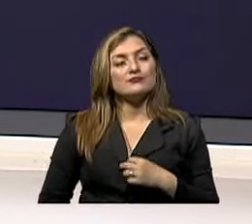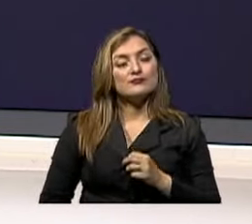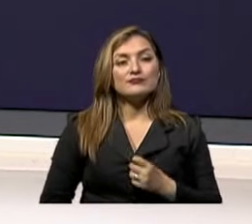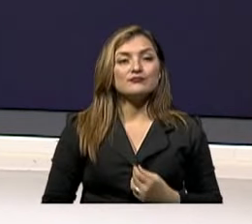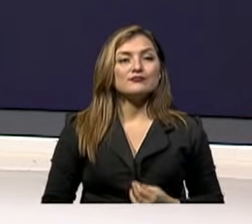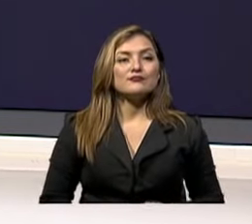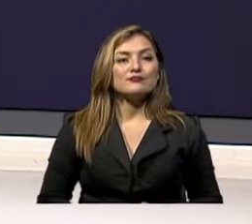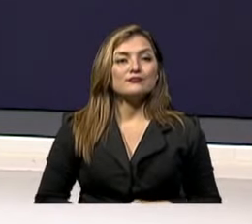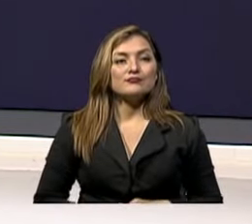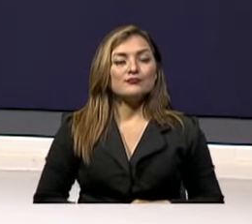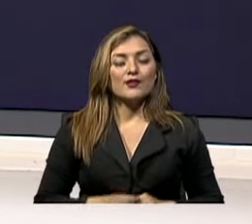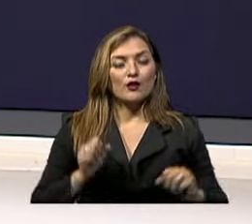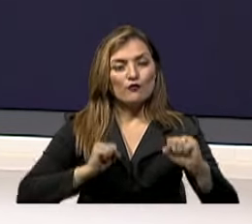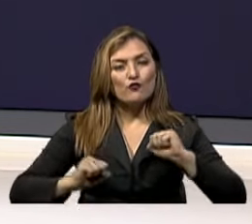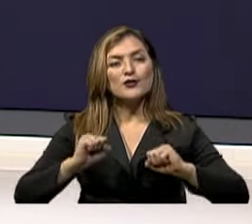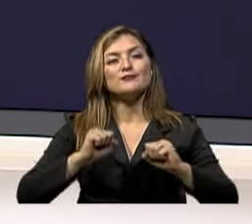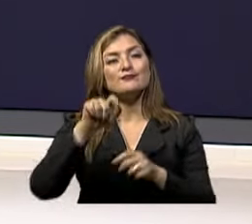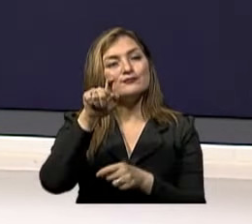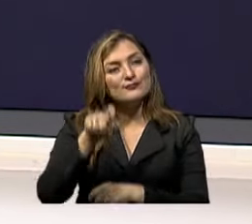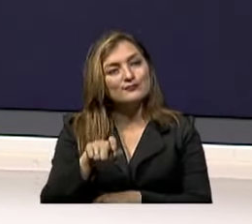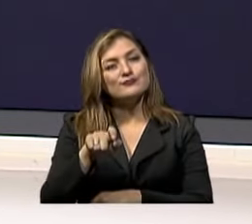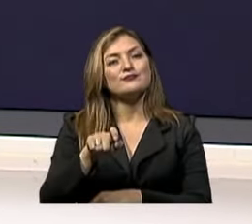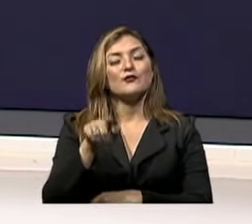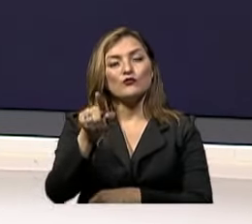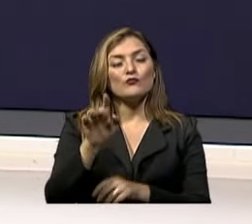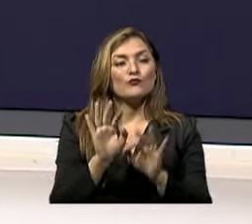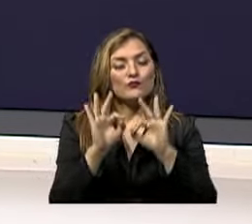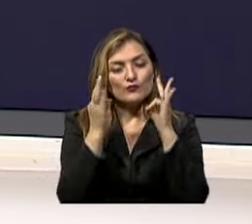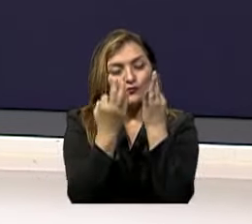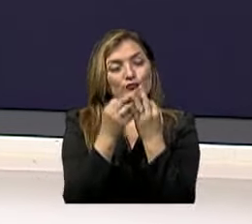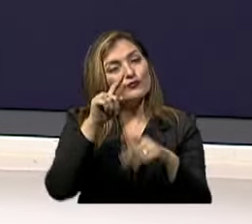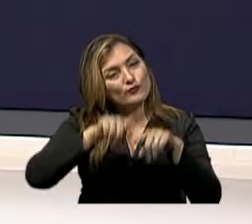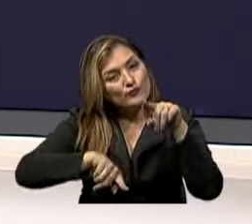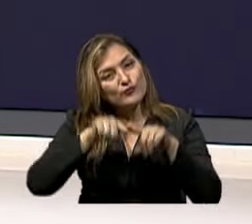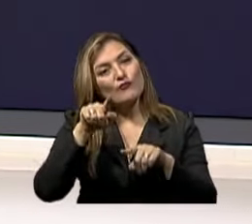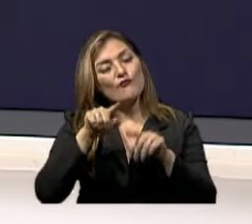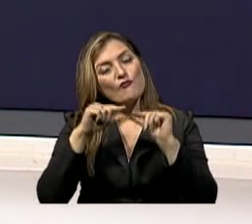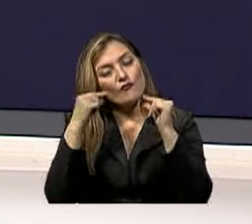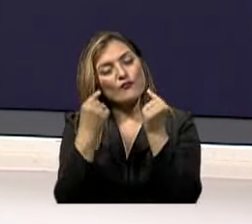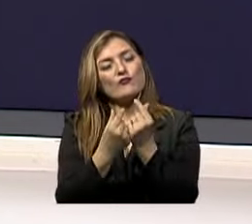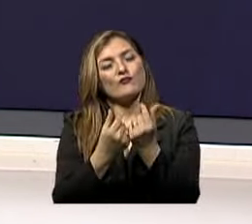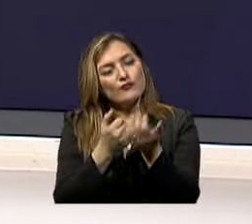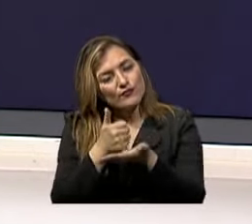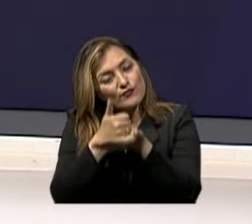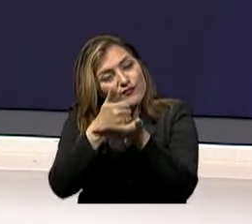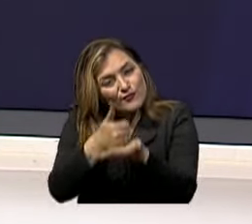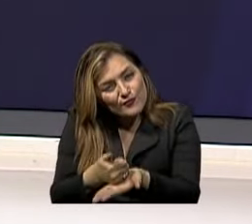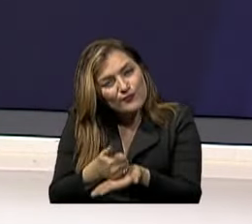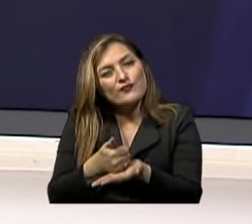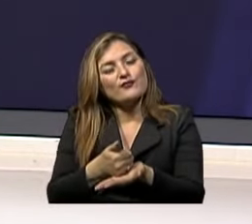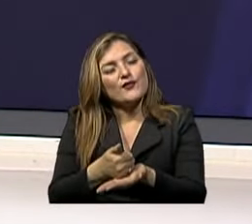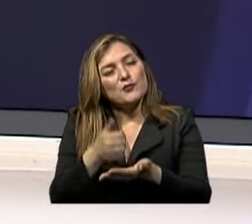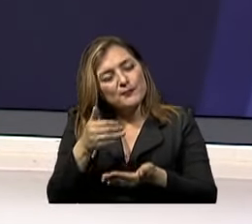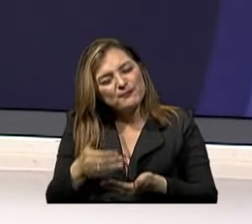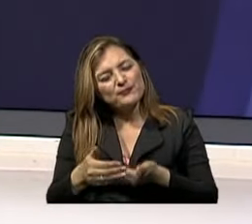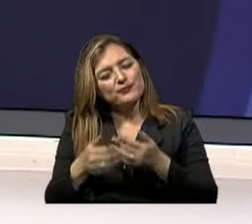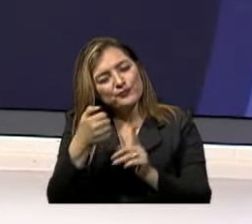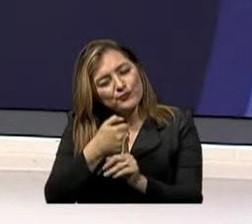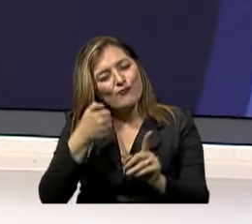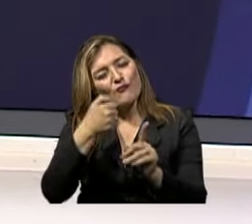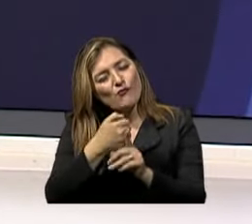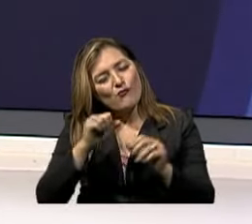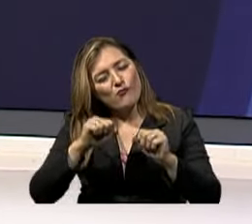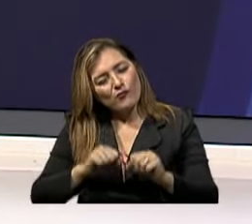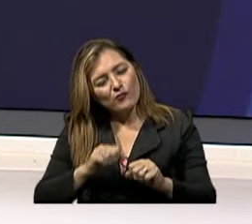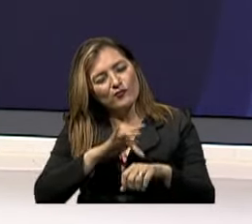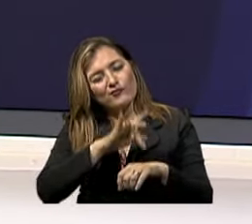definitivamente estos esfuerzos requieren Que usted junto con su familia Con amigos, colectivos Le ayuden Y pues por ahí existen algunas formas